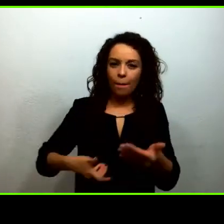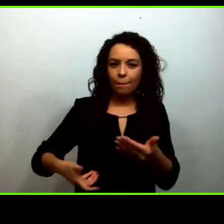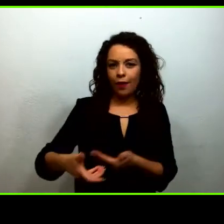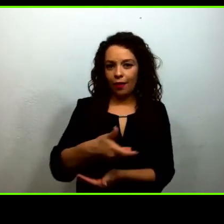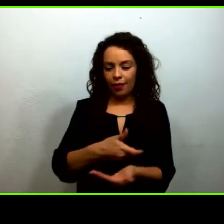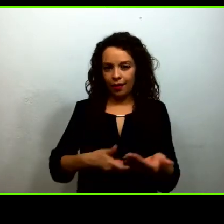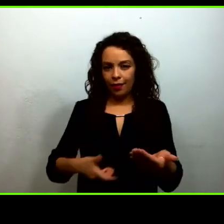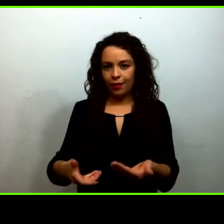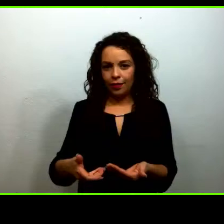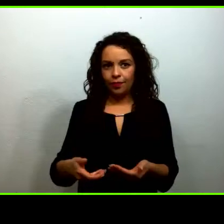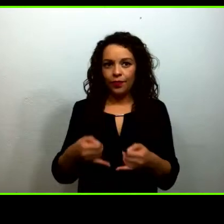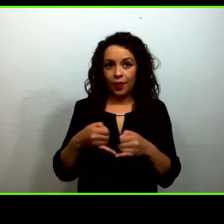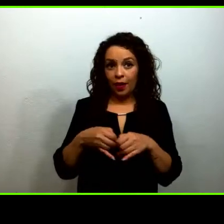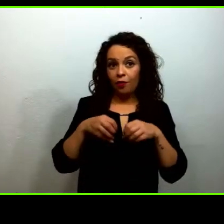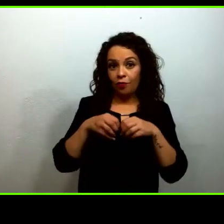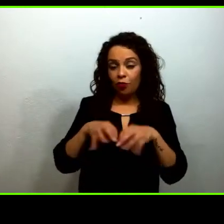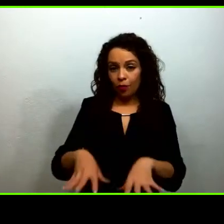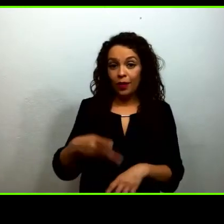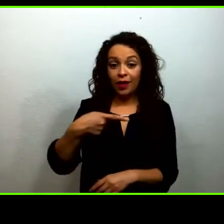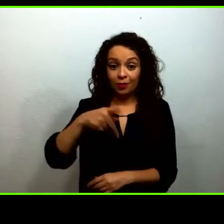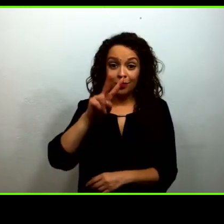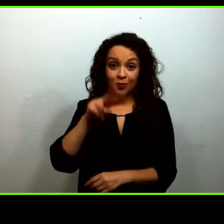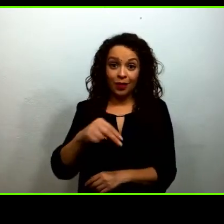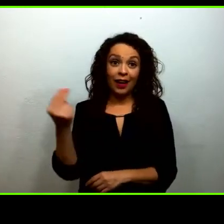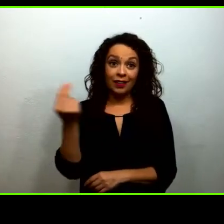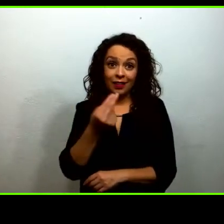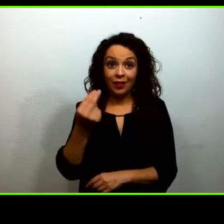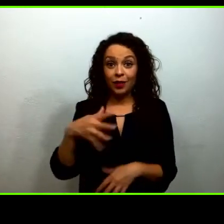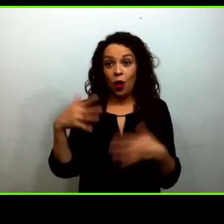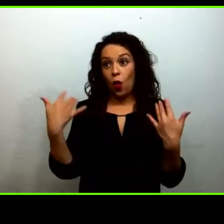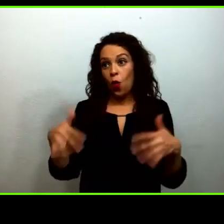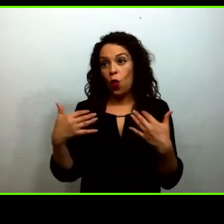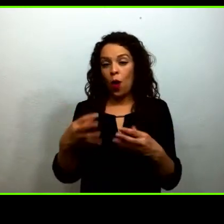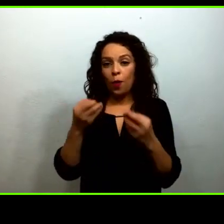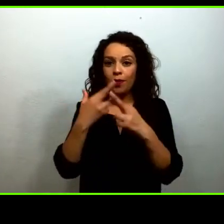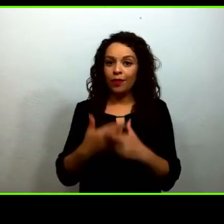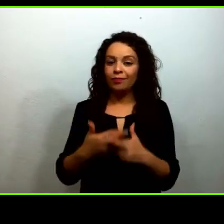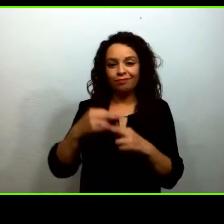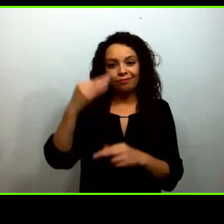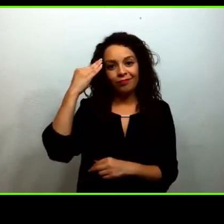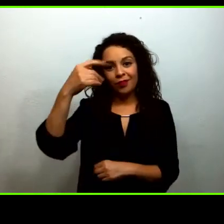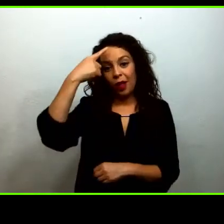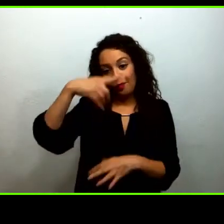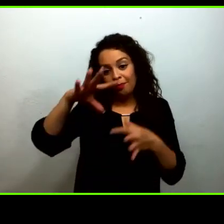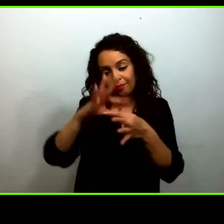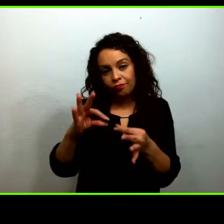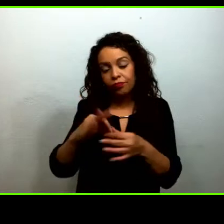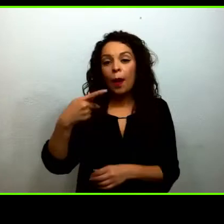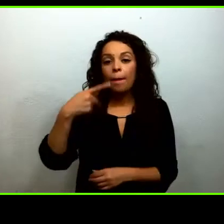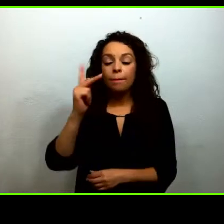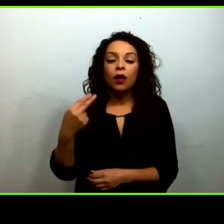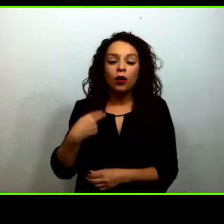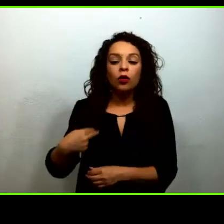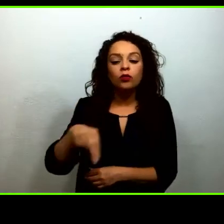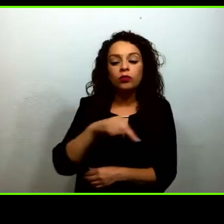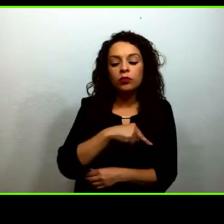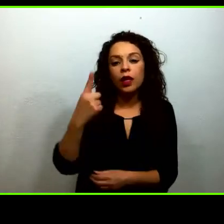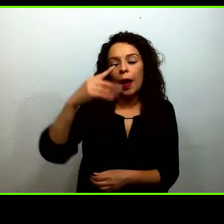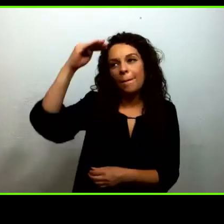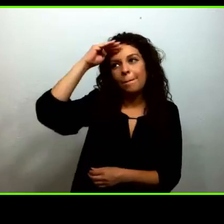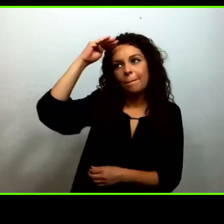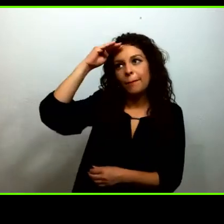un amplio tiempo para transmitir lo que esto ha significado para nosotros. Y empezaré